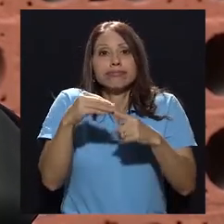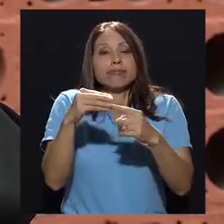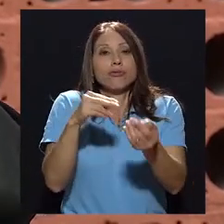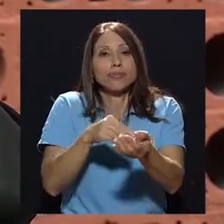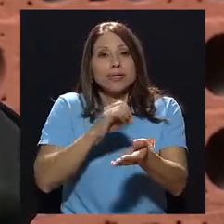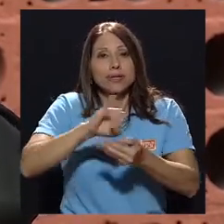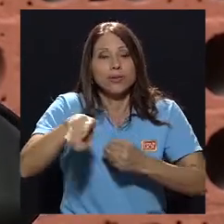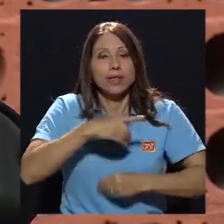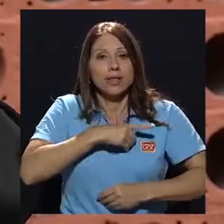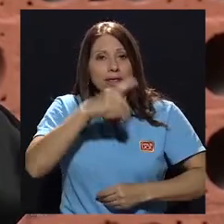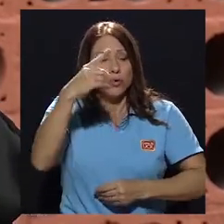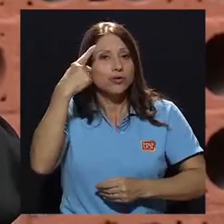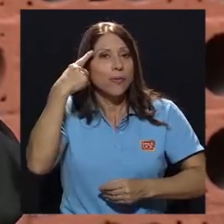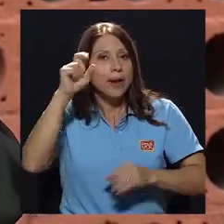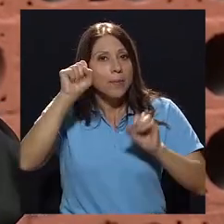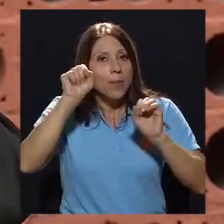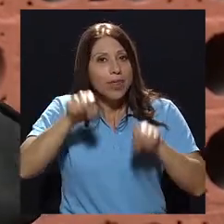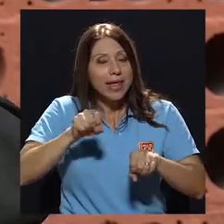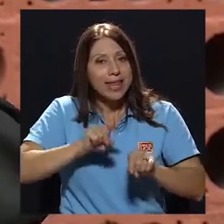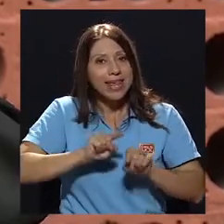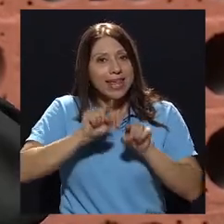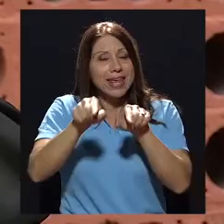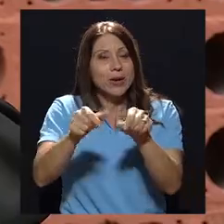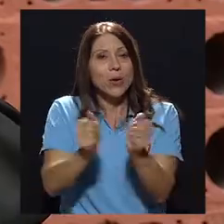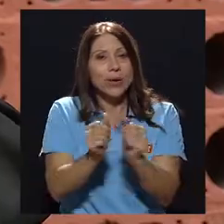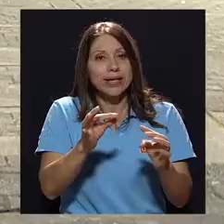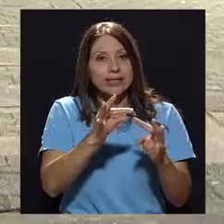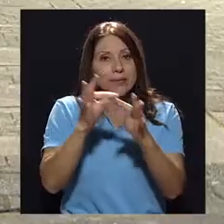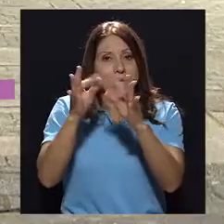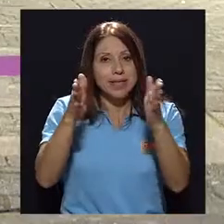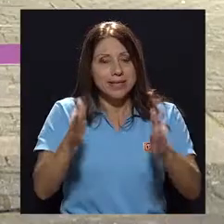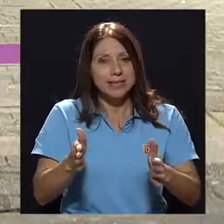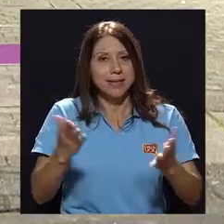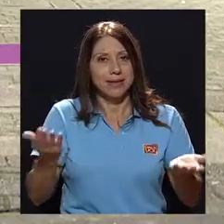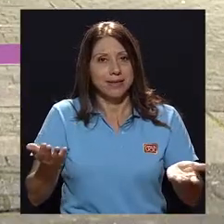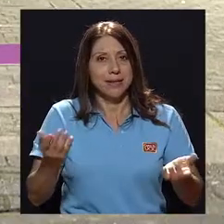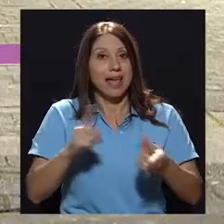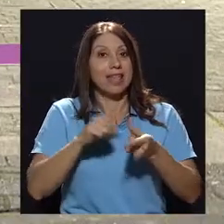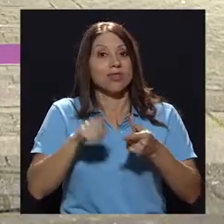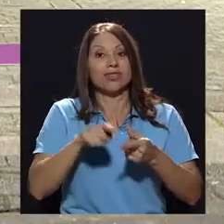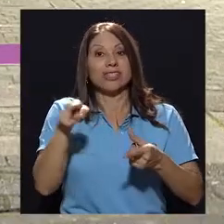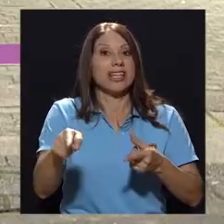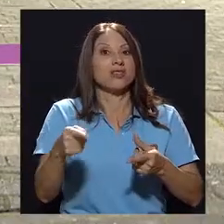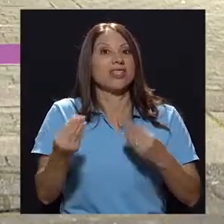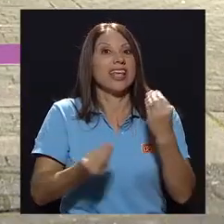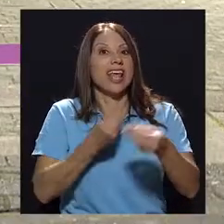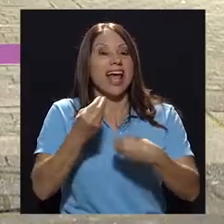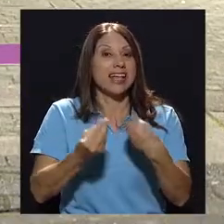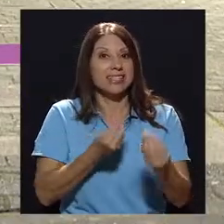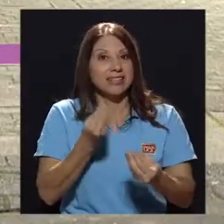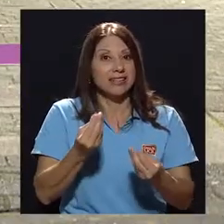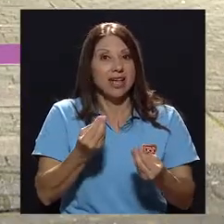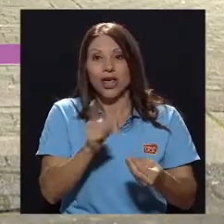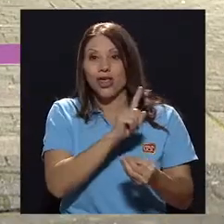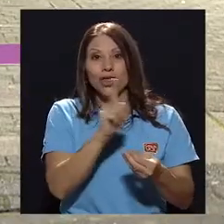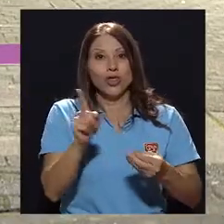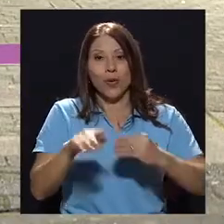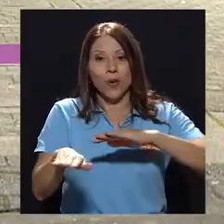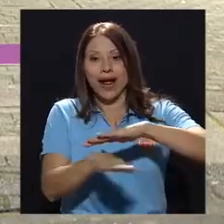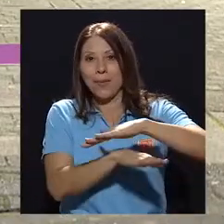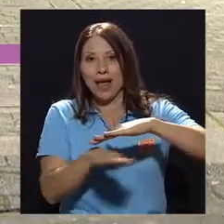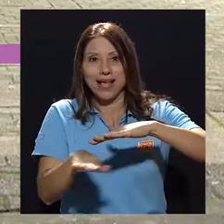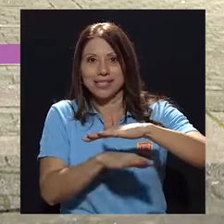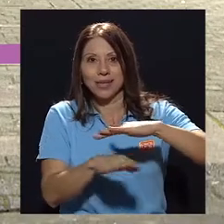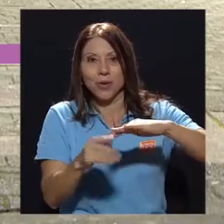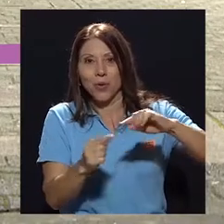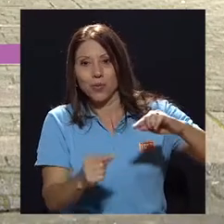San Juan de Dios como para poder accesar un nivel especializado. Entonces, simple y sencillamente, se brincan todos los niveles, si no sienten